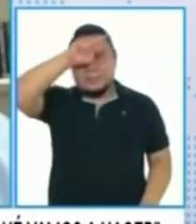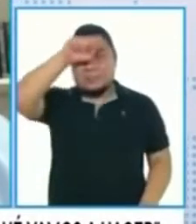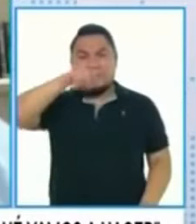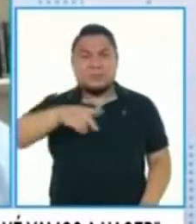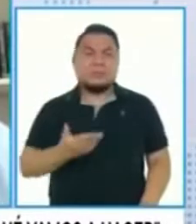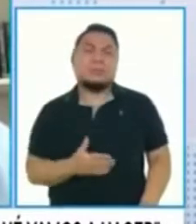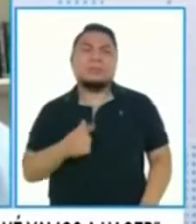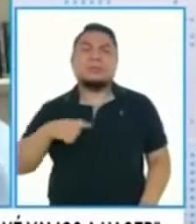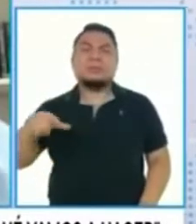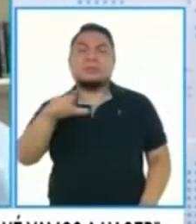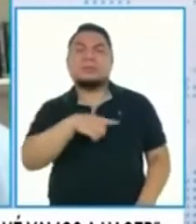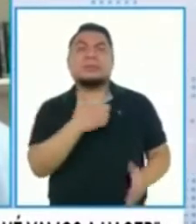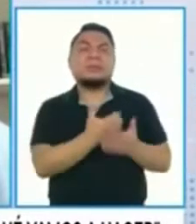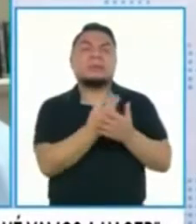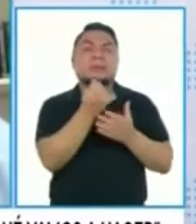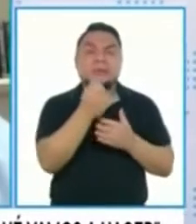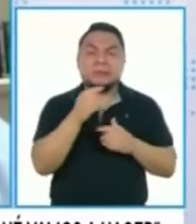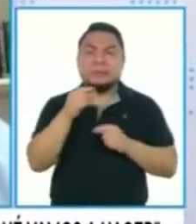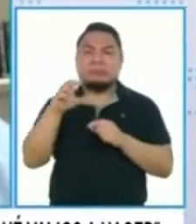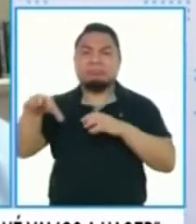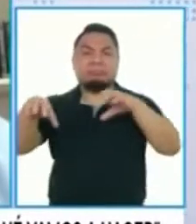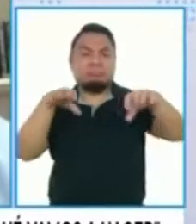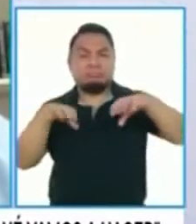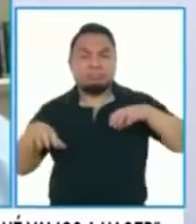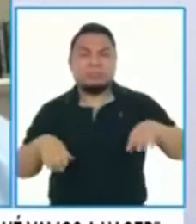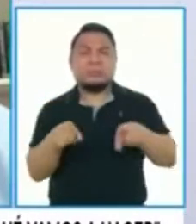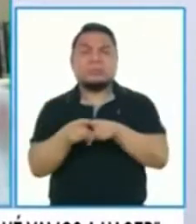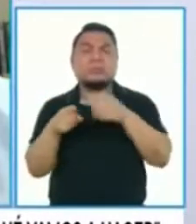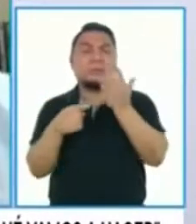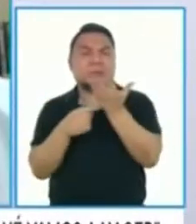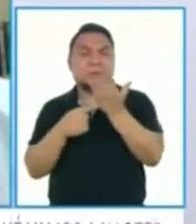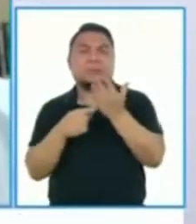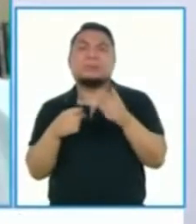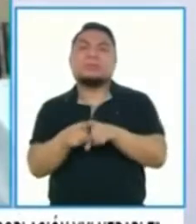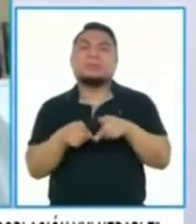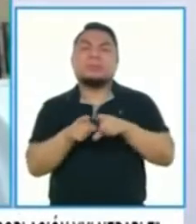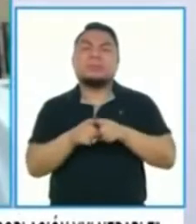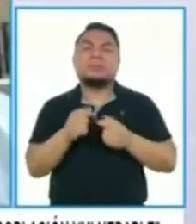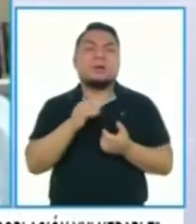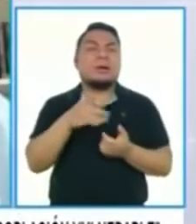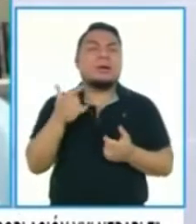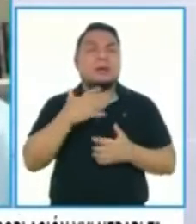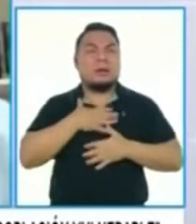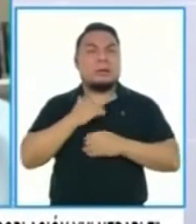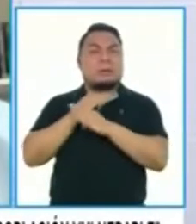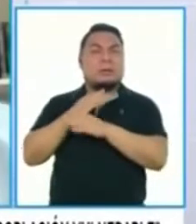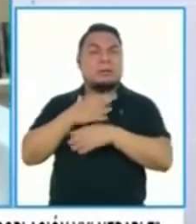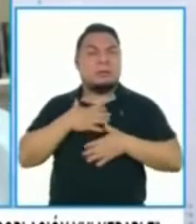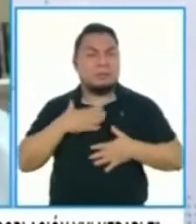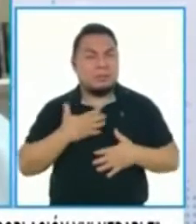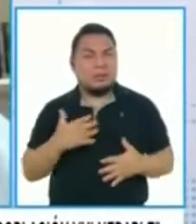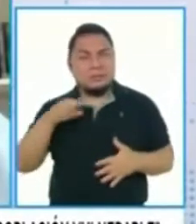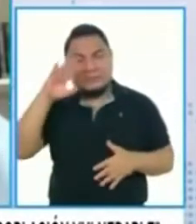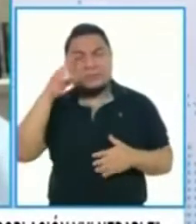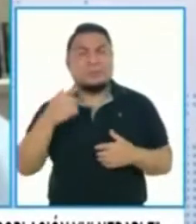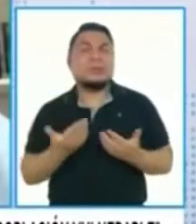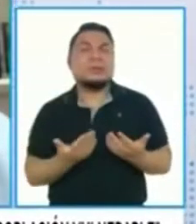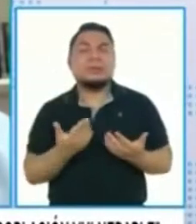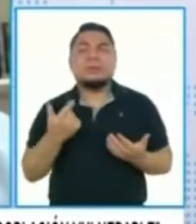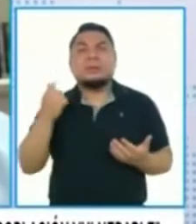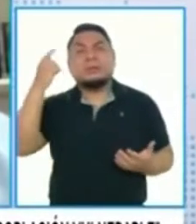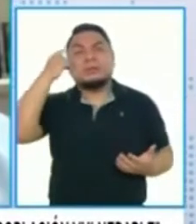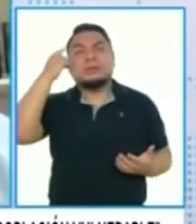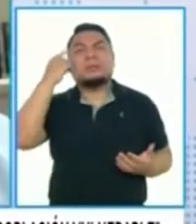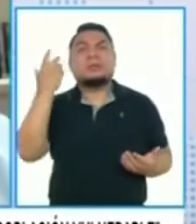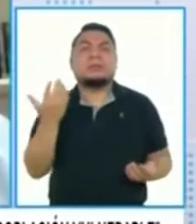geopolítico, económico, tecnológico y, por supuesto, sanitario, que no veo otra persona que